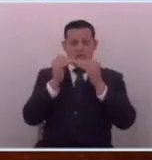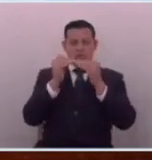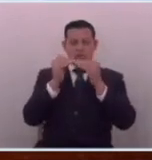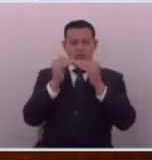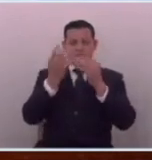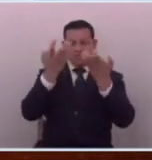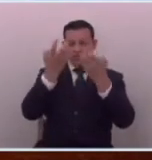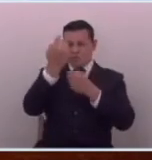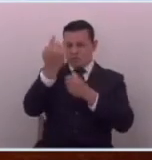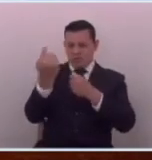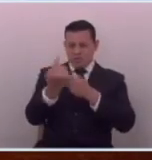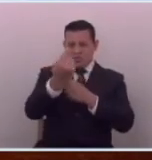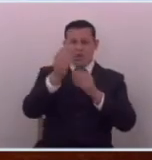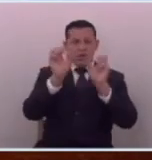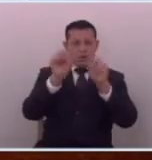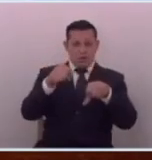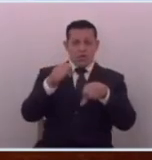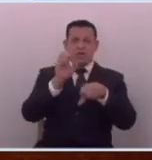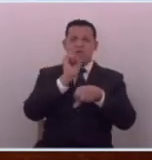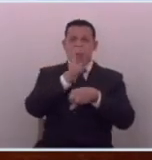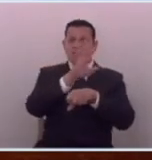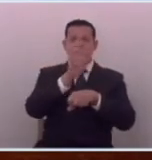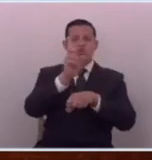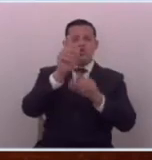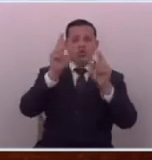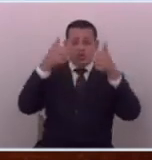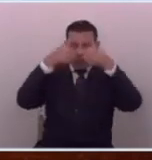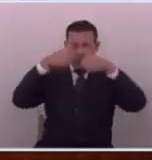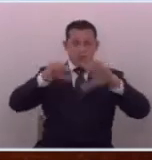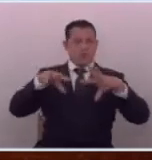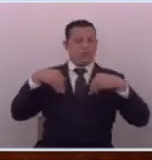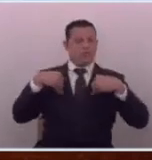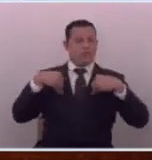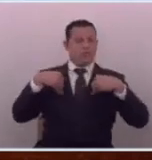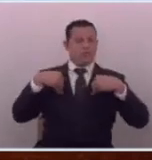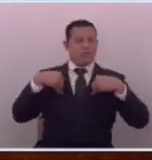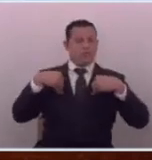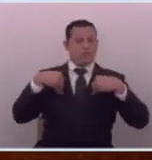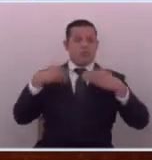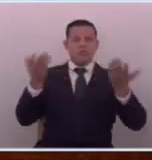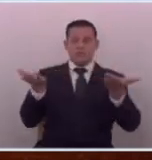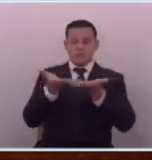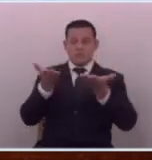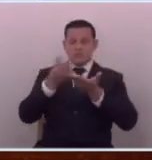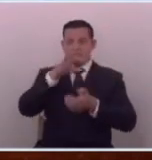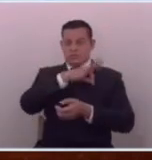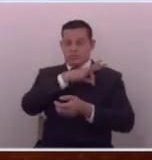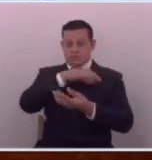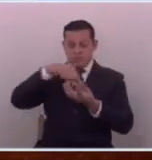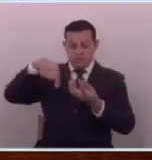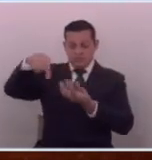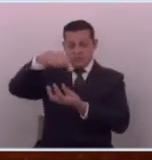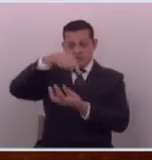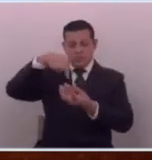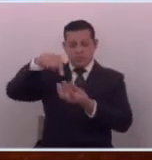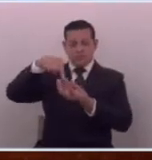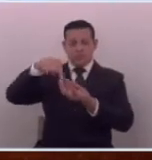y mucha gente que pudo haber dicho no estoy de acuerdo pero como no van a estar de acuerdo cuando lo que se ha hecho les ha beneficiado a ellos